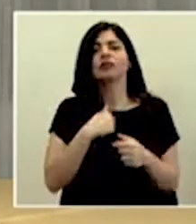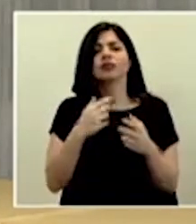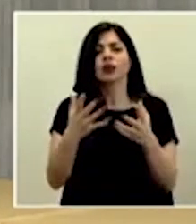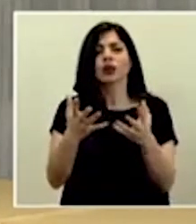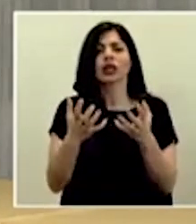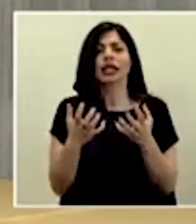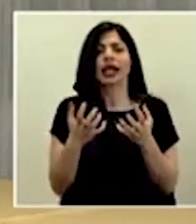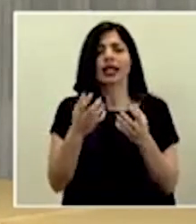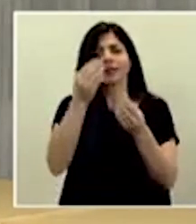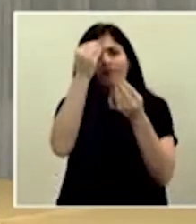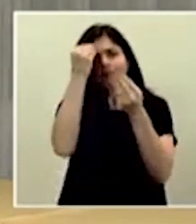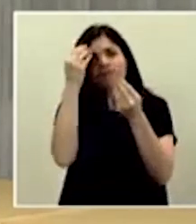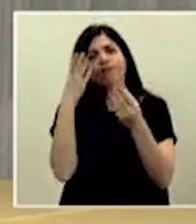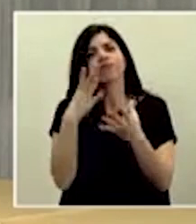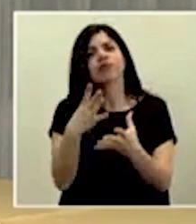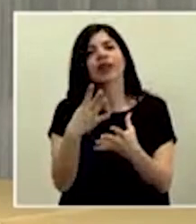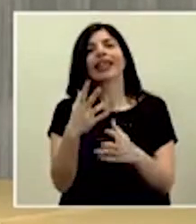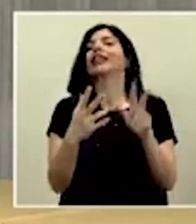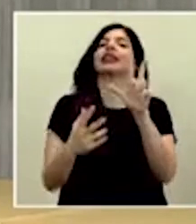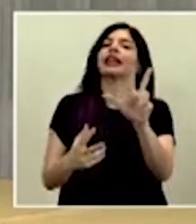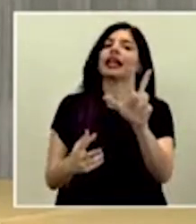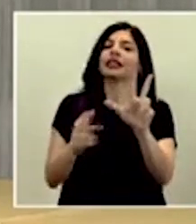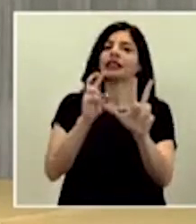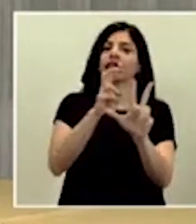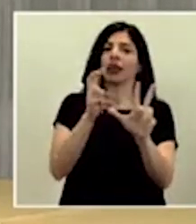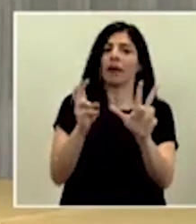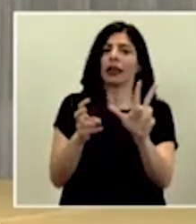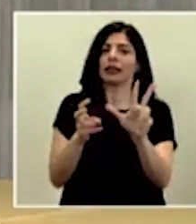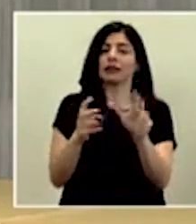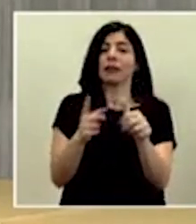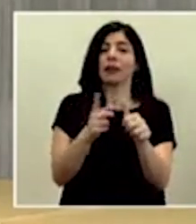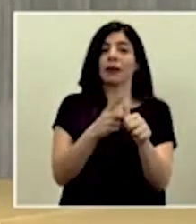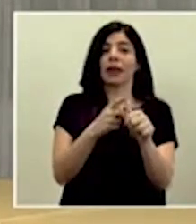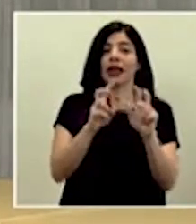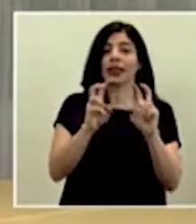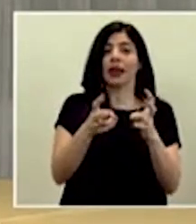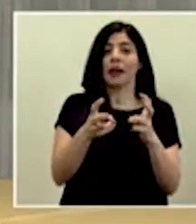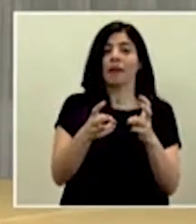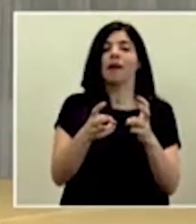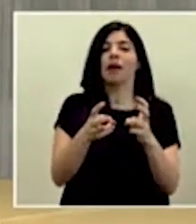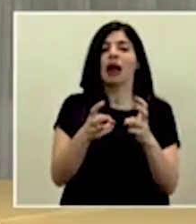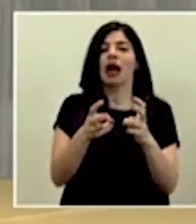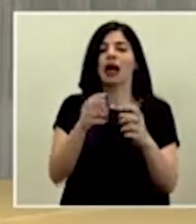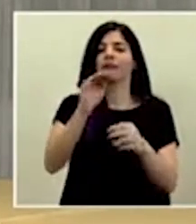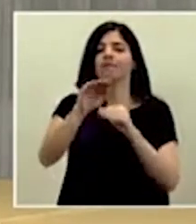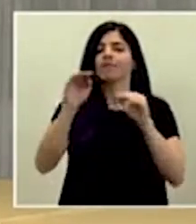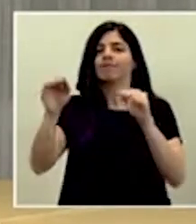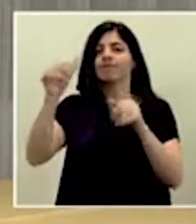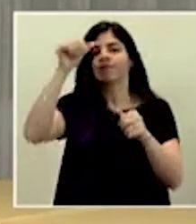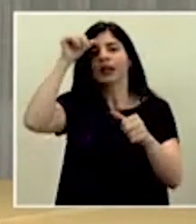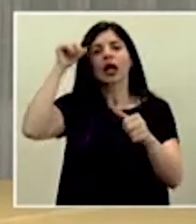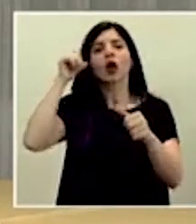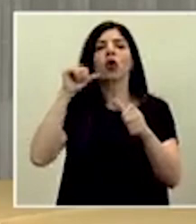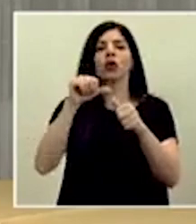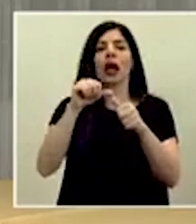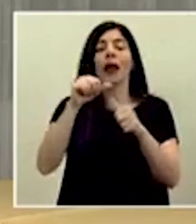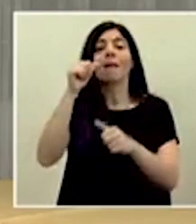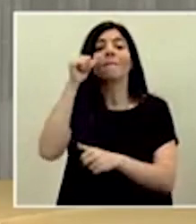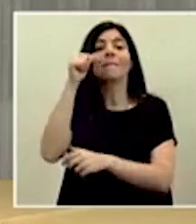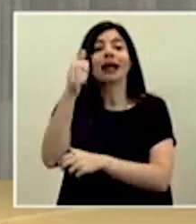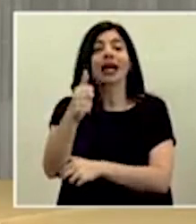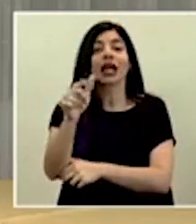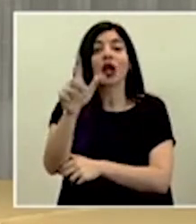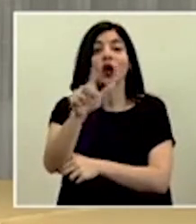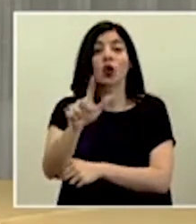Quisiera informar sobre tres temas. El primer tema es un recordatorio de que mañana